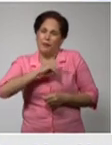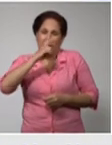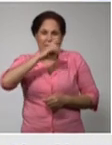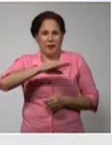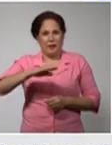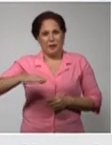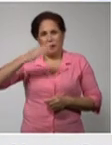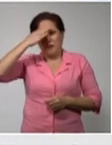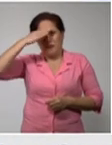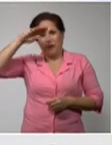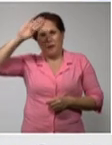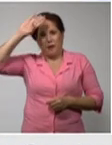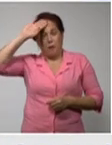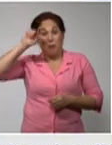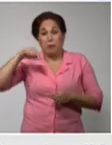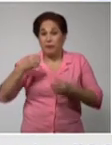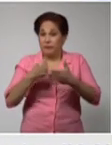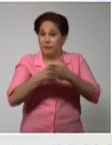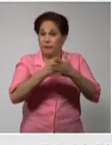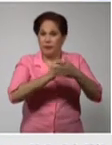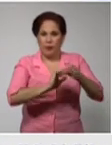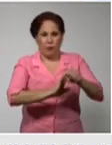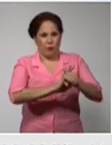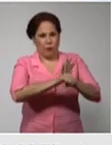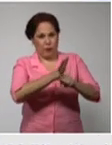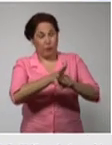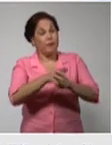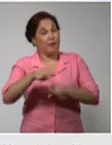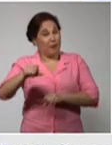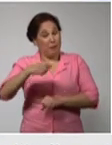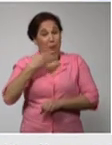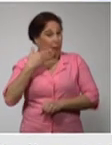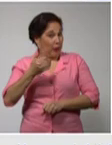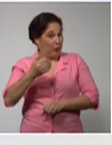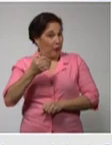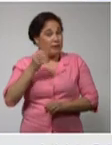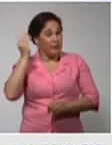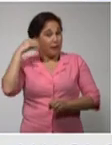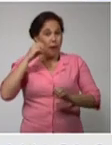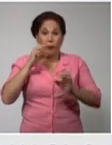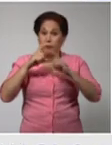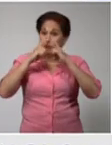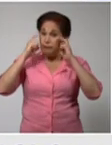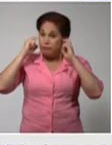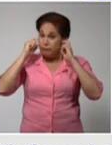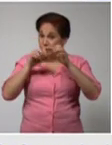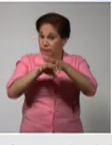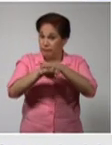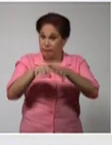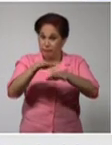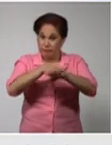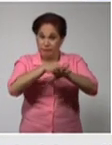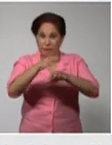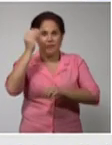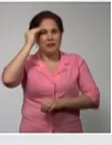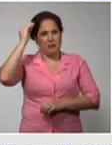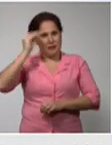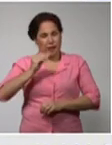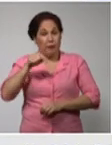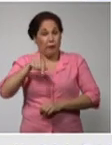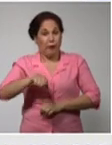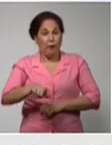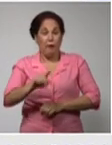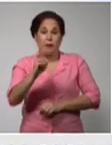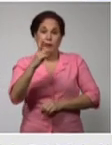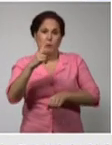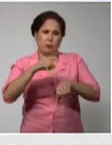función del enfrentamiento a la COVID-19 ellos si son los mejores en la protección del virus SARS-CoV-2 entramos así en el